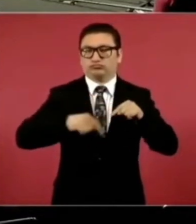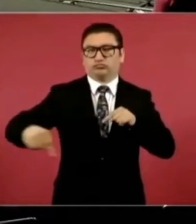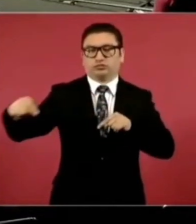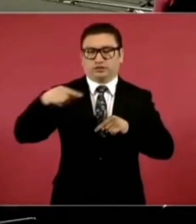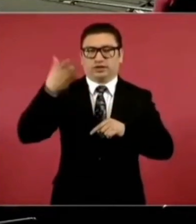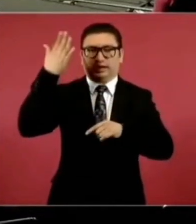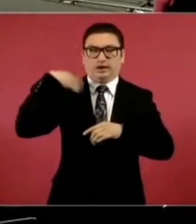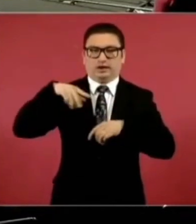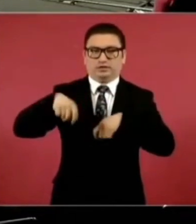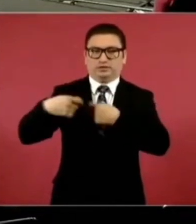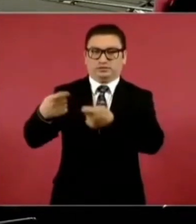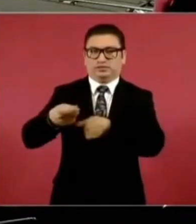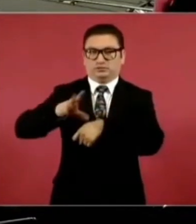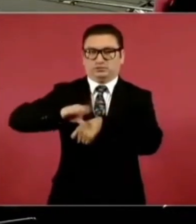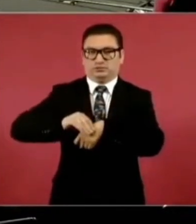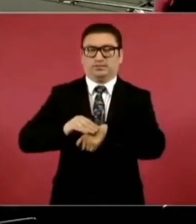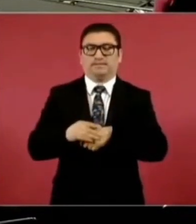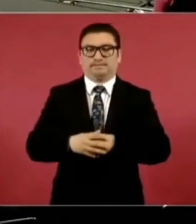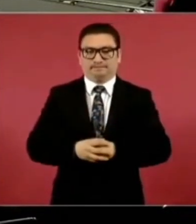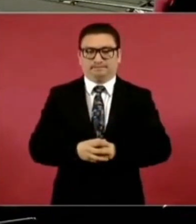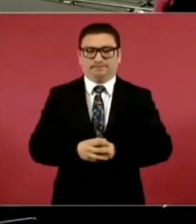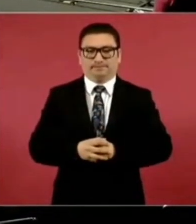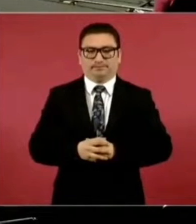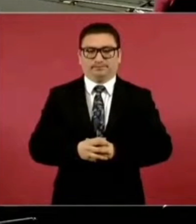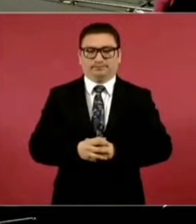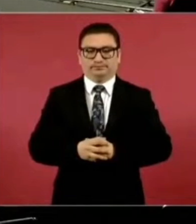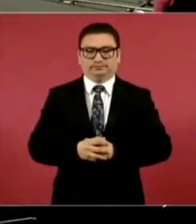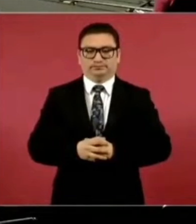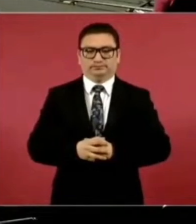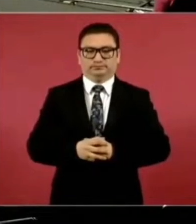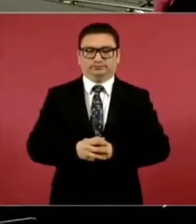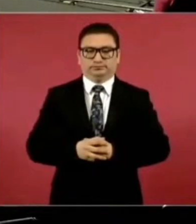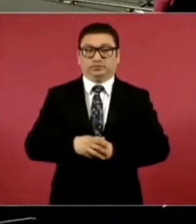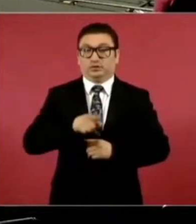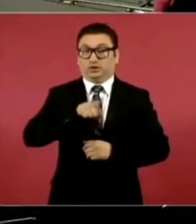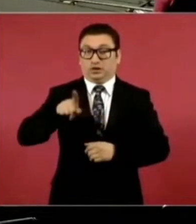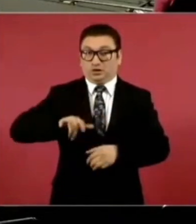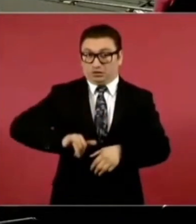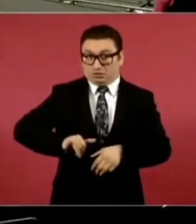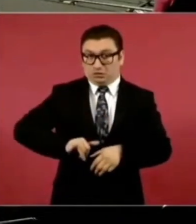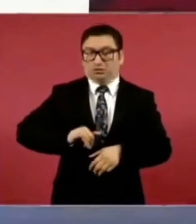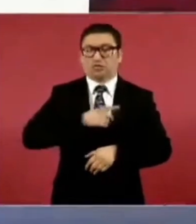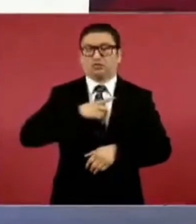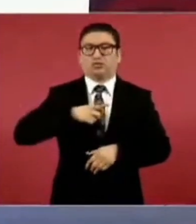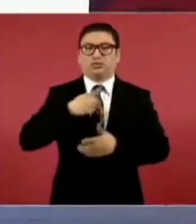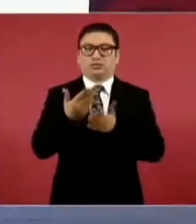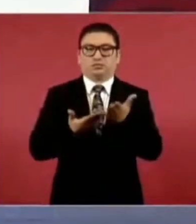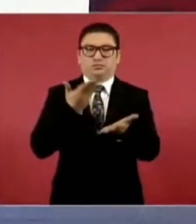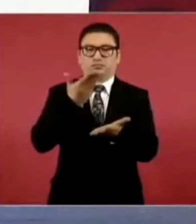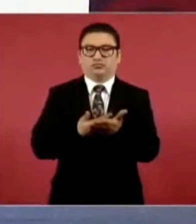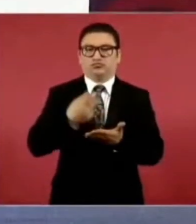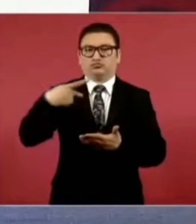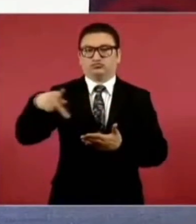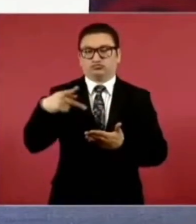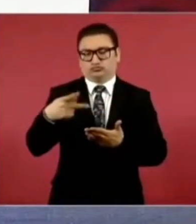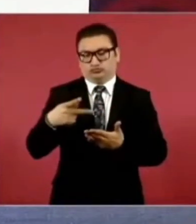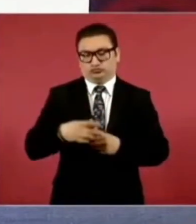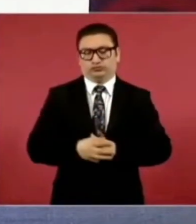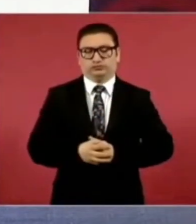otorgadas en concesión. Los interesados deberán presentar sus propuestas